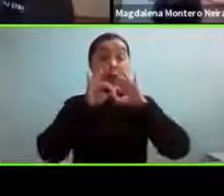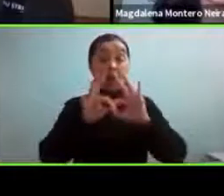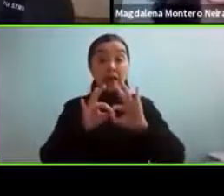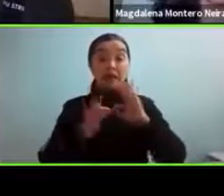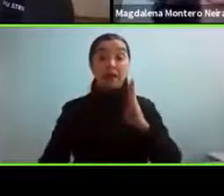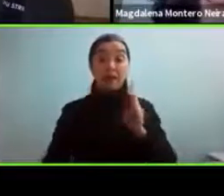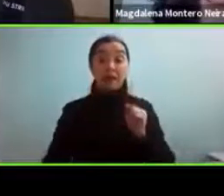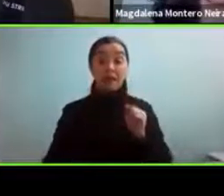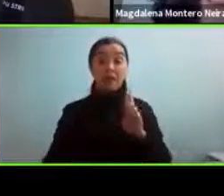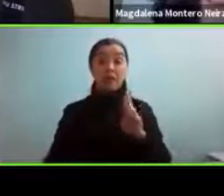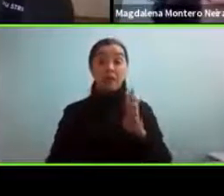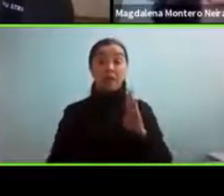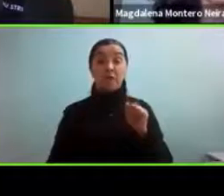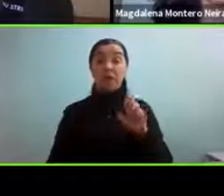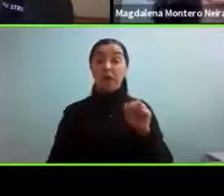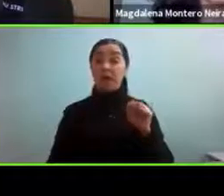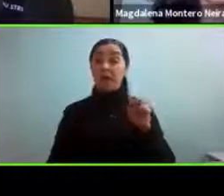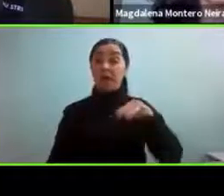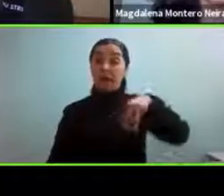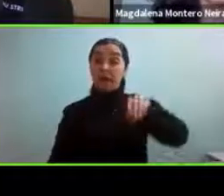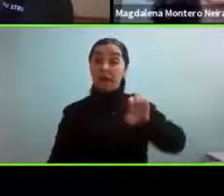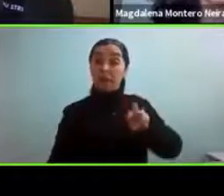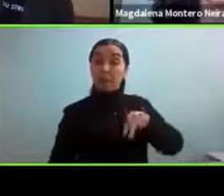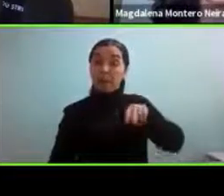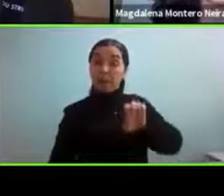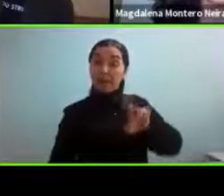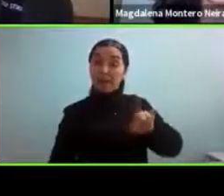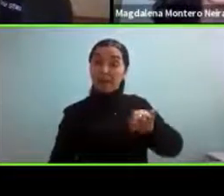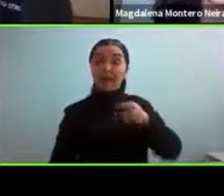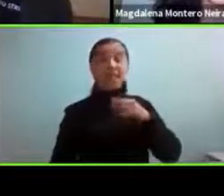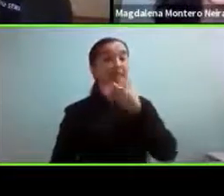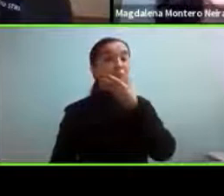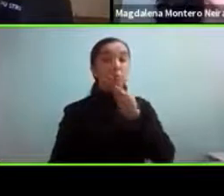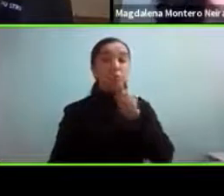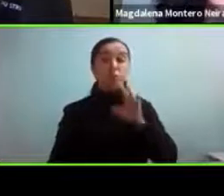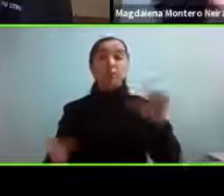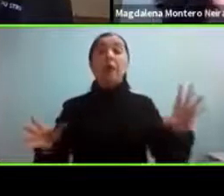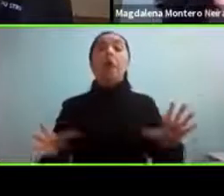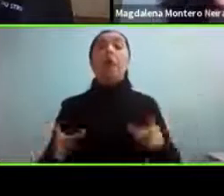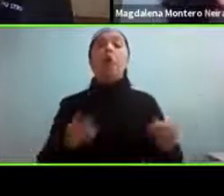quien tendrá la maravillosa misión de interpretar el lenguaje de señas efectivas.